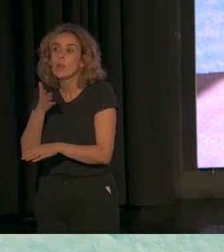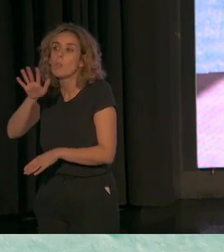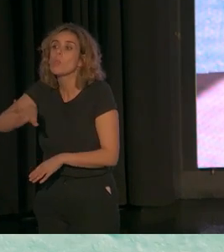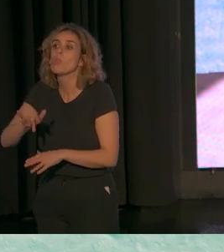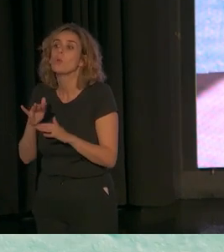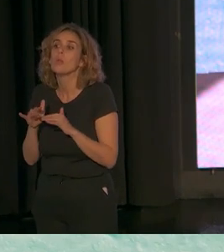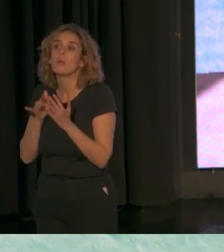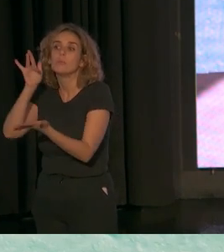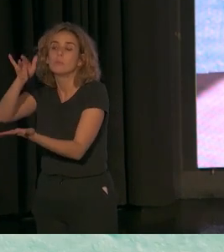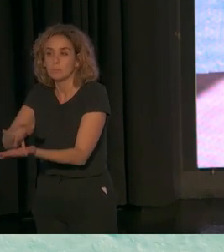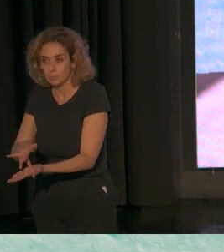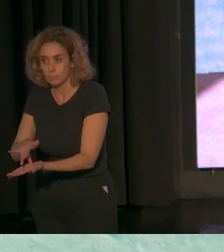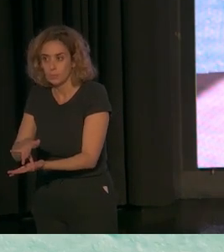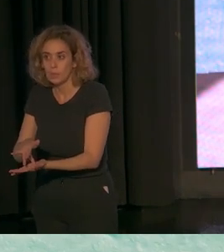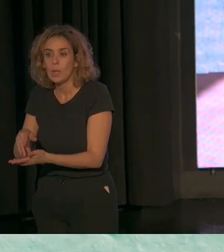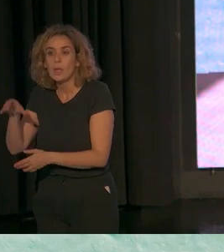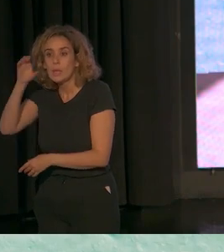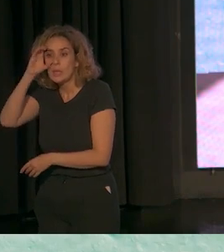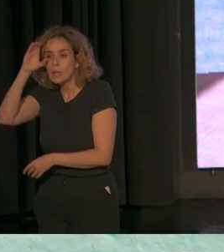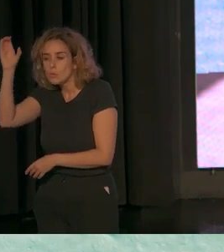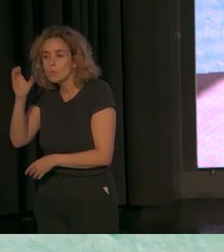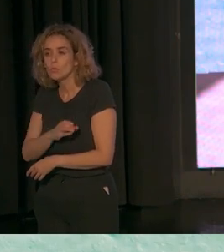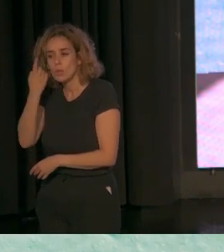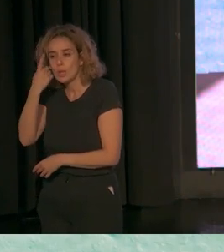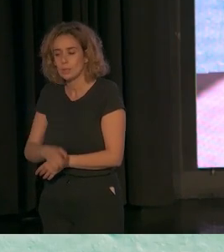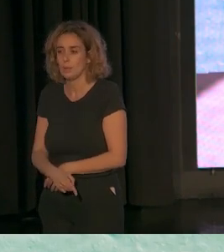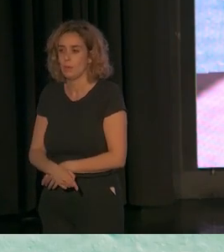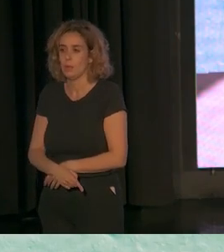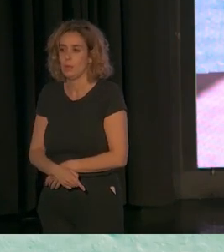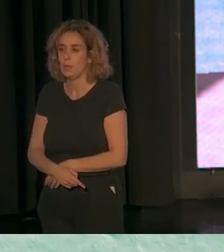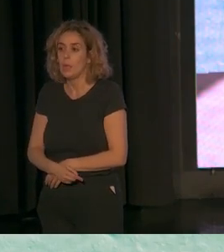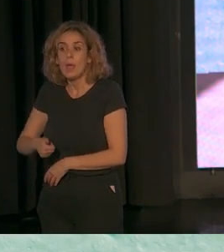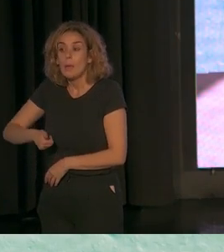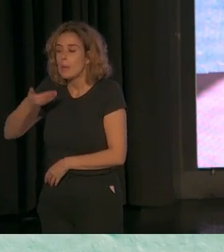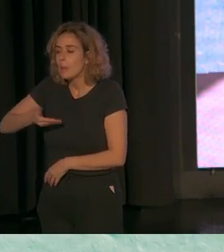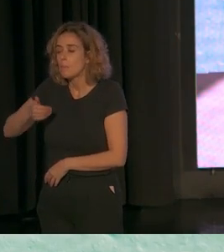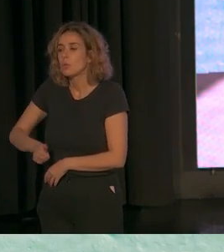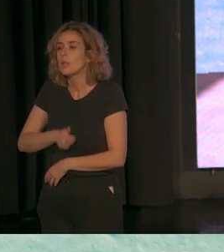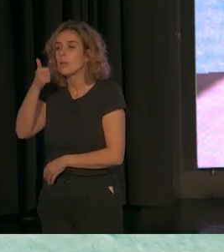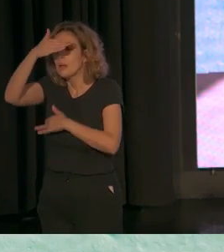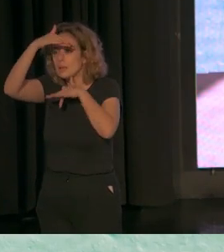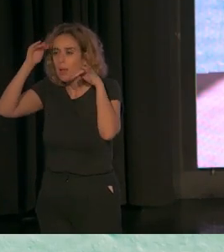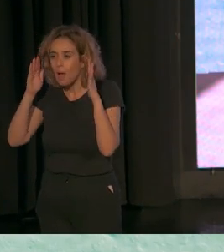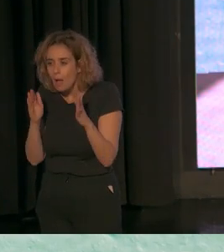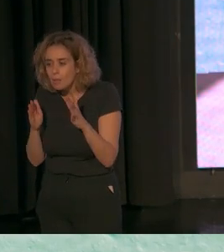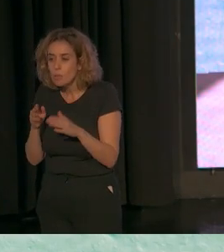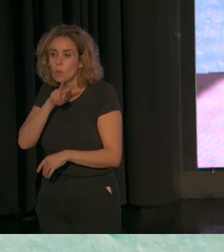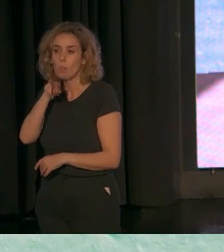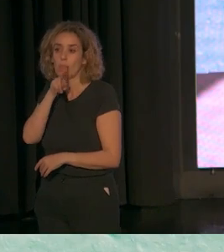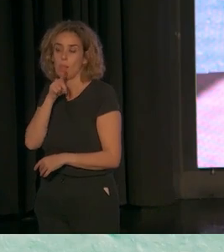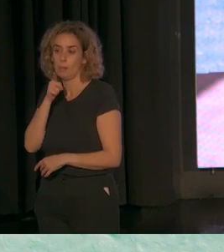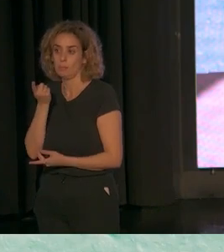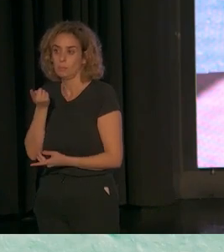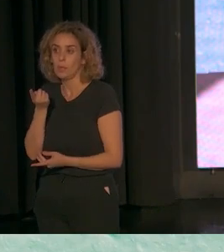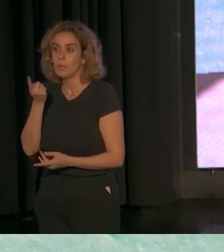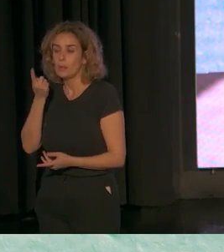quieren ir, hay que saber escucharlas. Si lo más importante es prestar atención a lo que dicen, no solo a lo que verbalizan, también